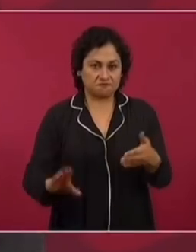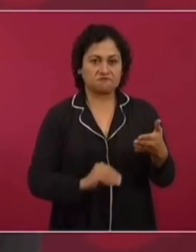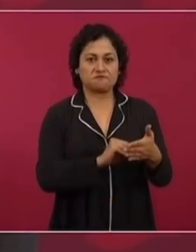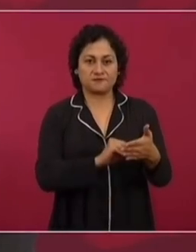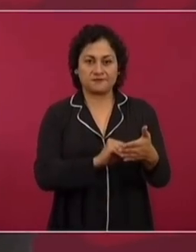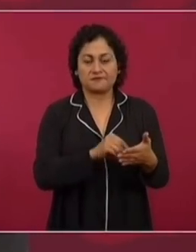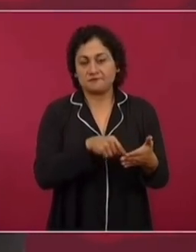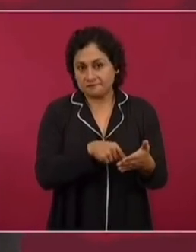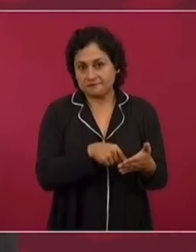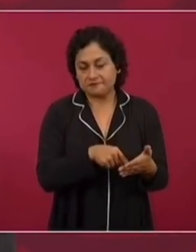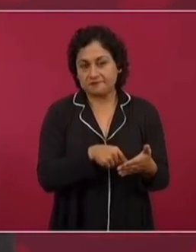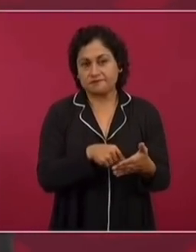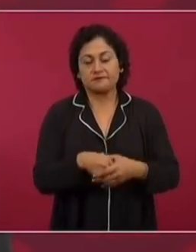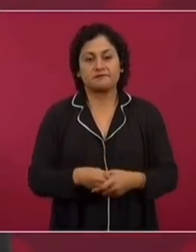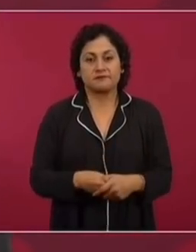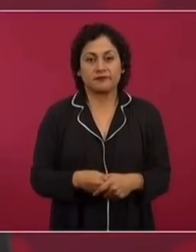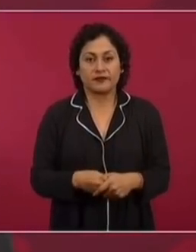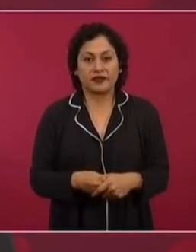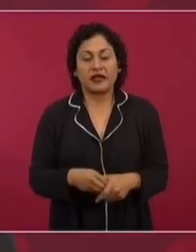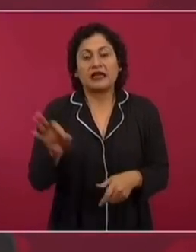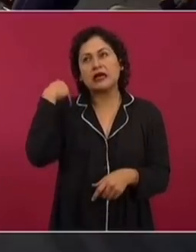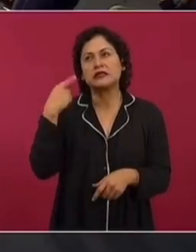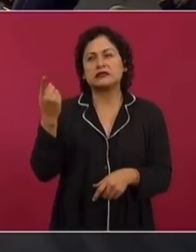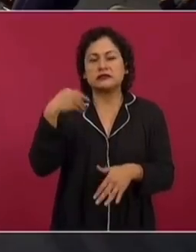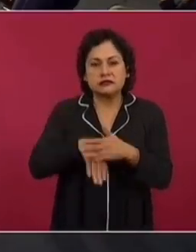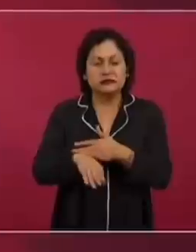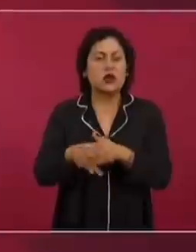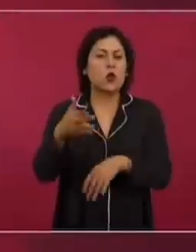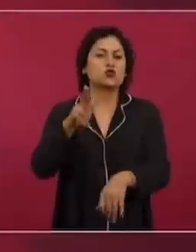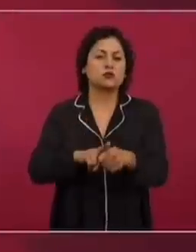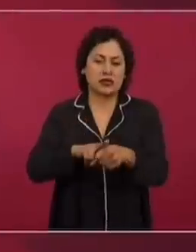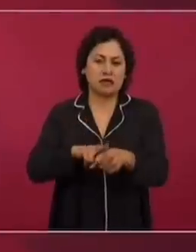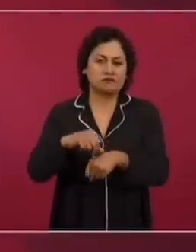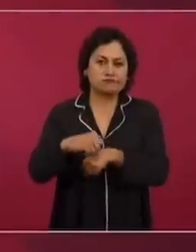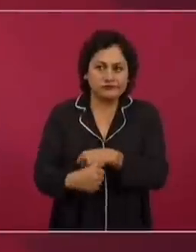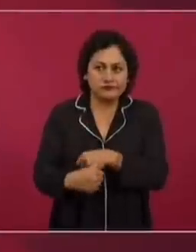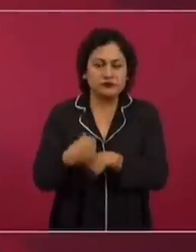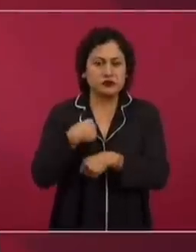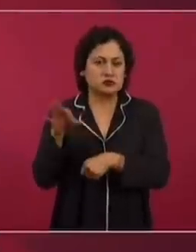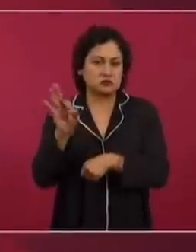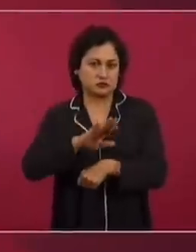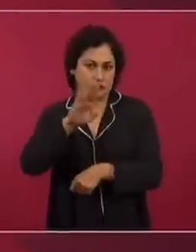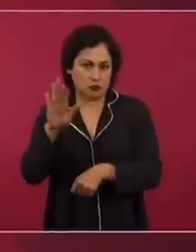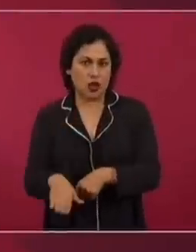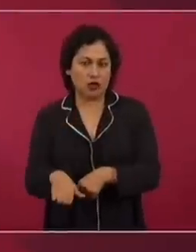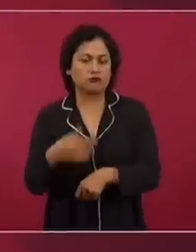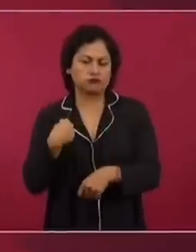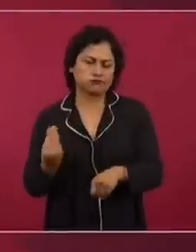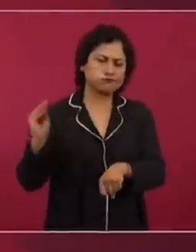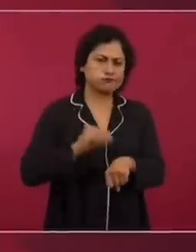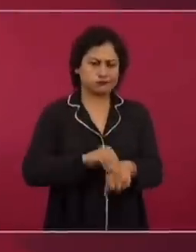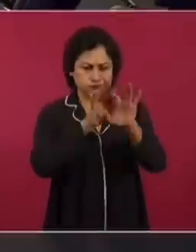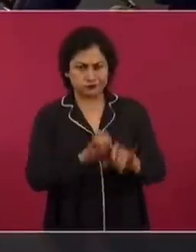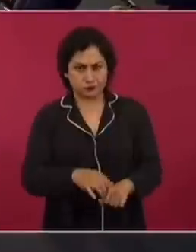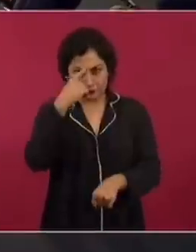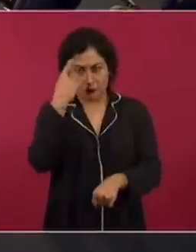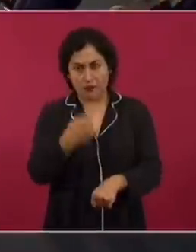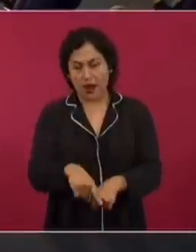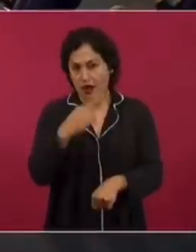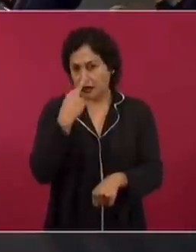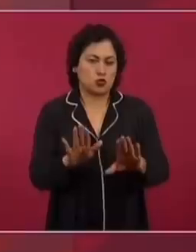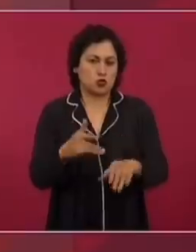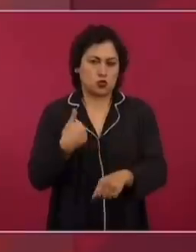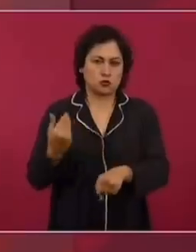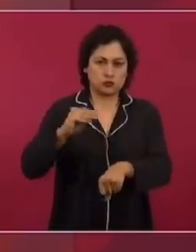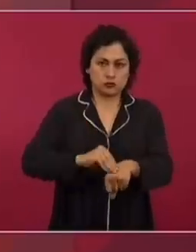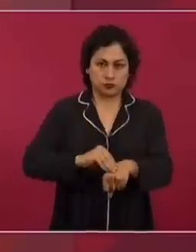Por si fallecía, para actuar responsablemente y no propiciar ingobernabilidad